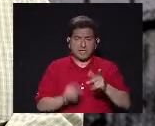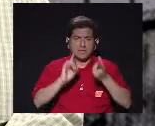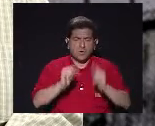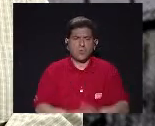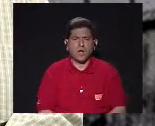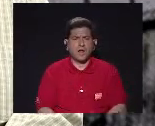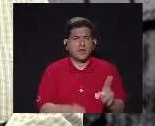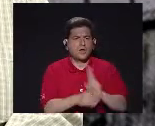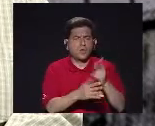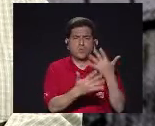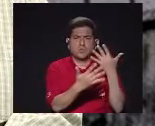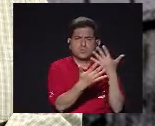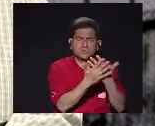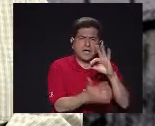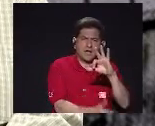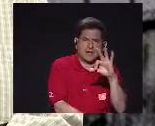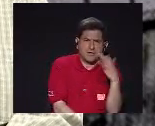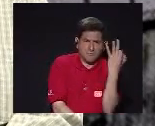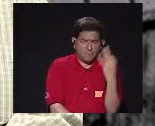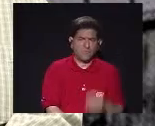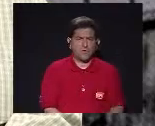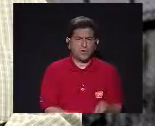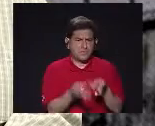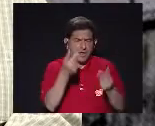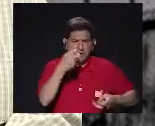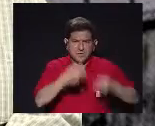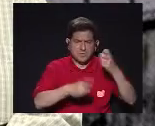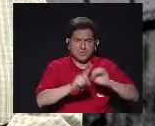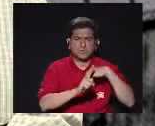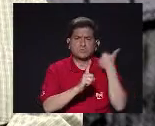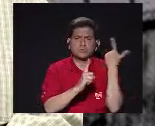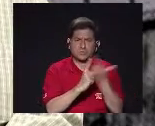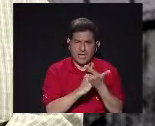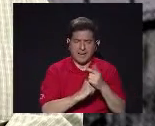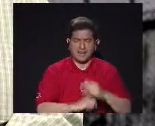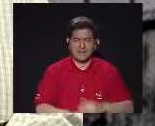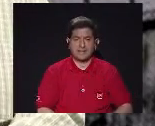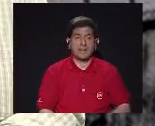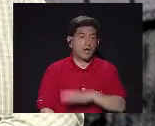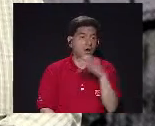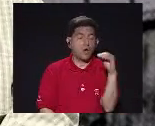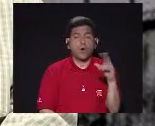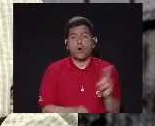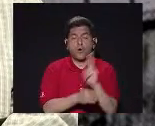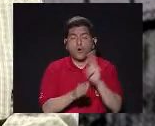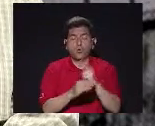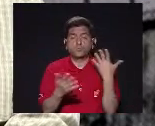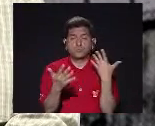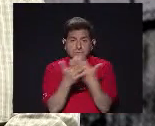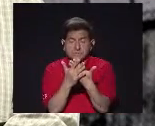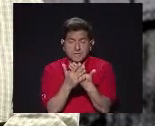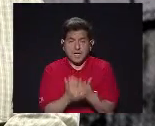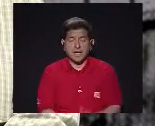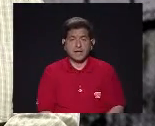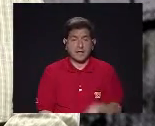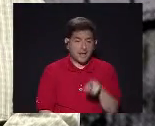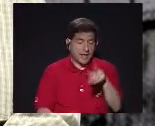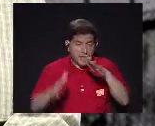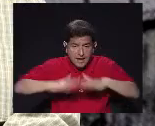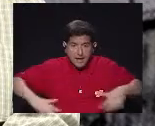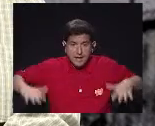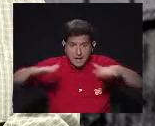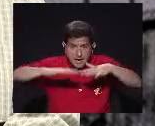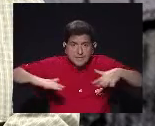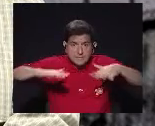es el por qué Usar la cárcel Como un medio Para resolver Los conflictos sociales O cómo utilizar La cárcel Como una instancia